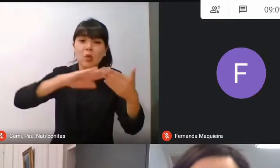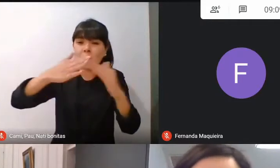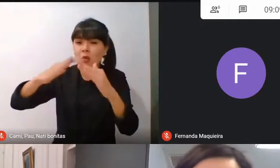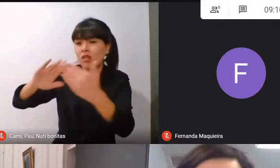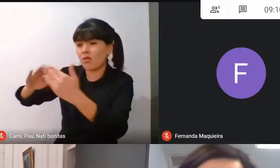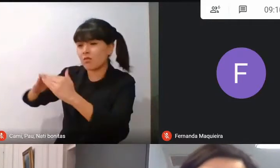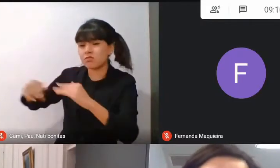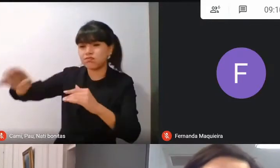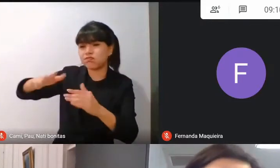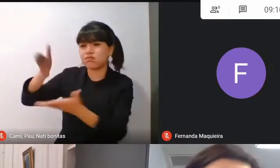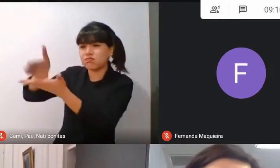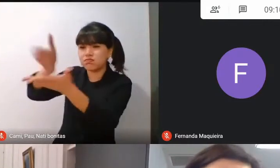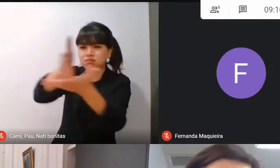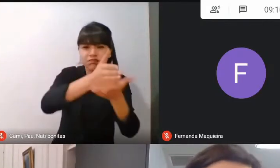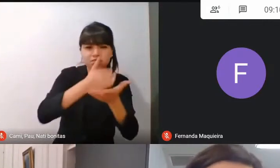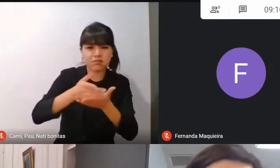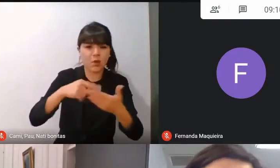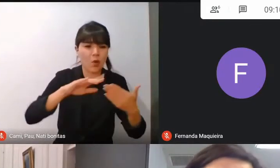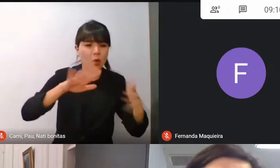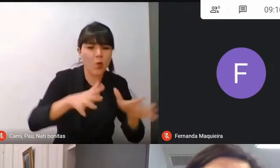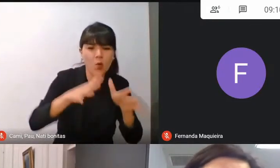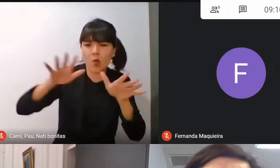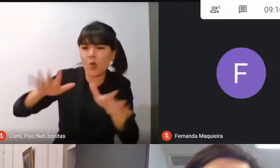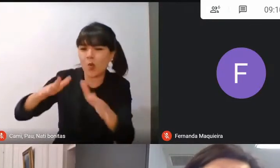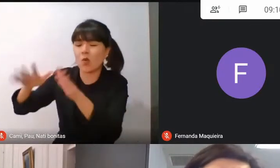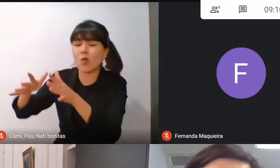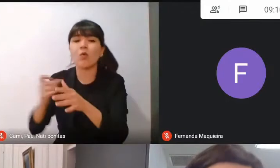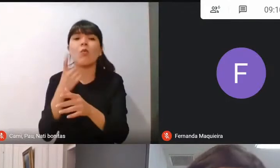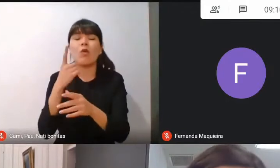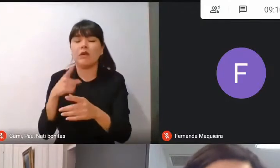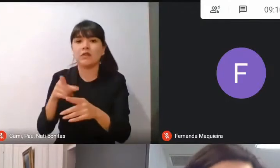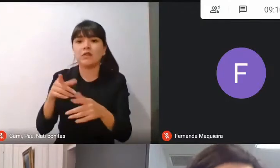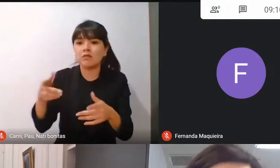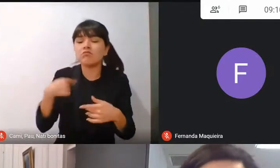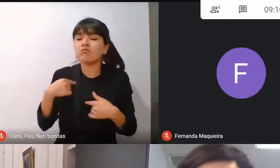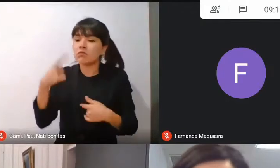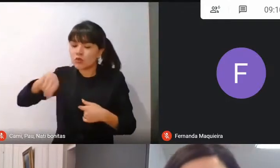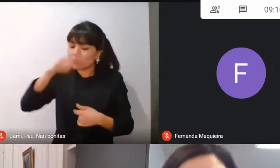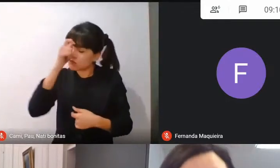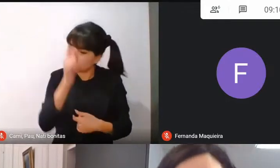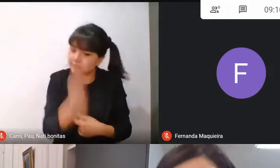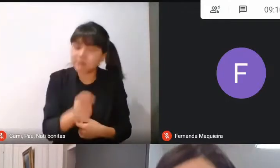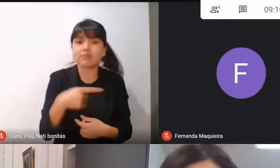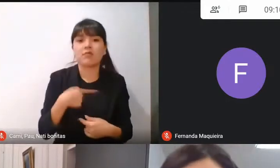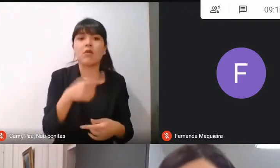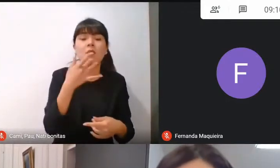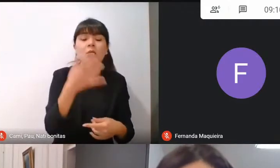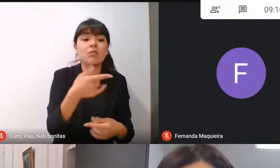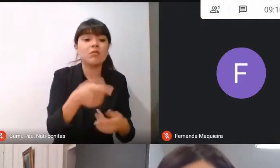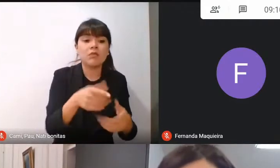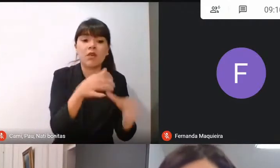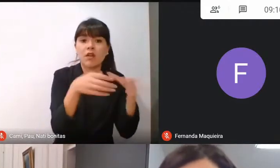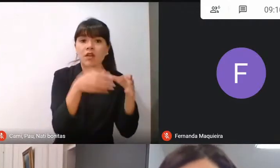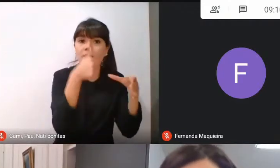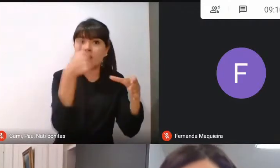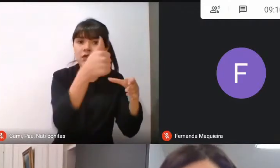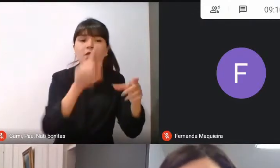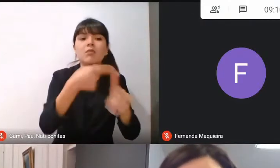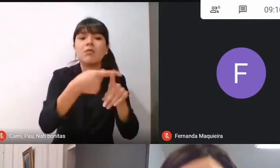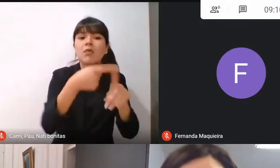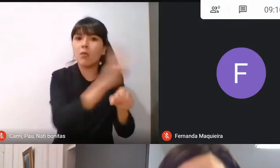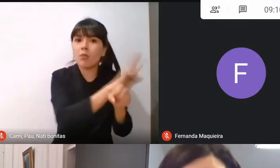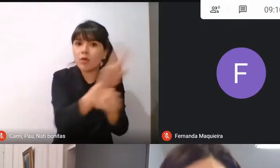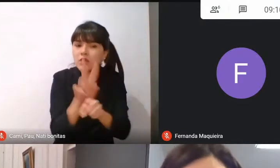empezando por sus líderes directivos y por sus profesores que han hecho tremendo esfuerzo para